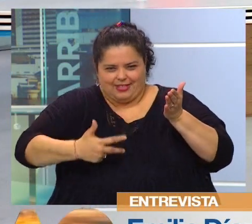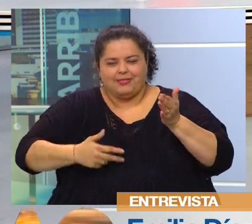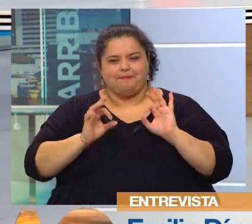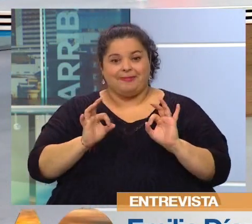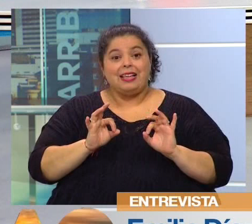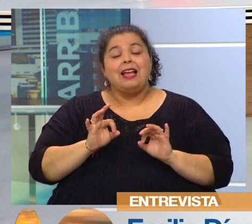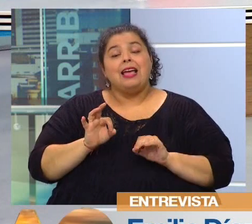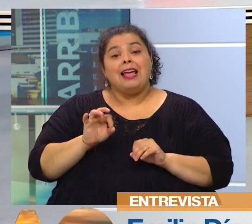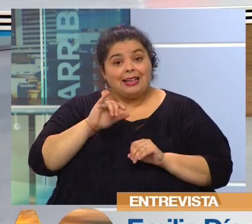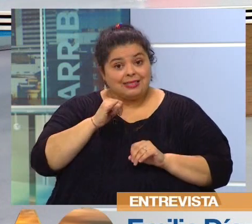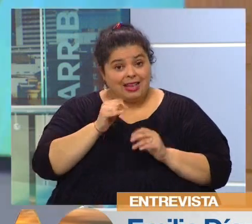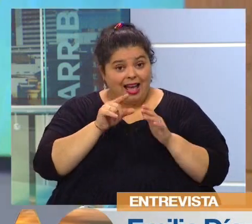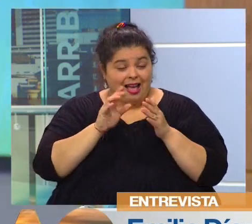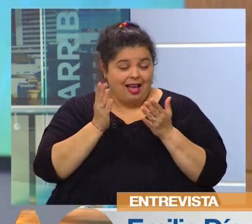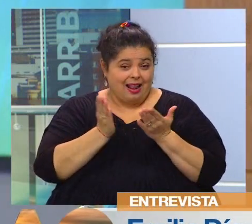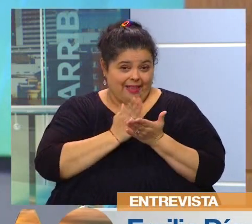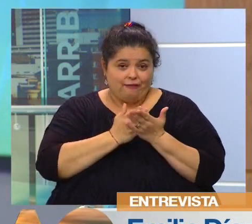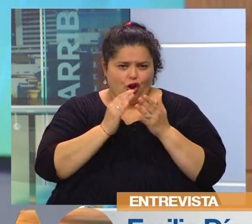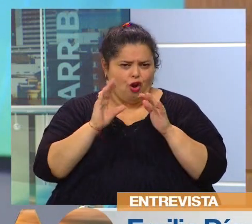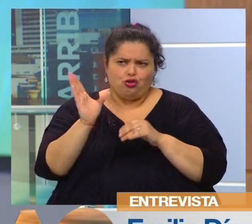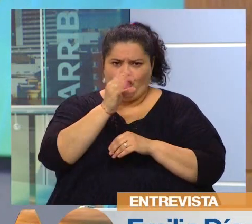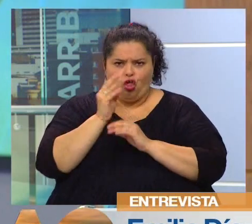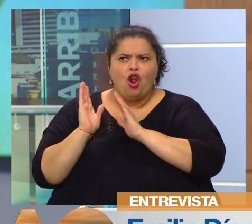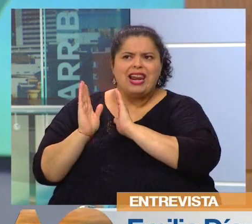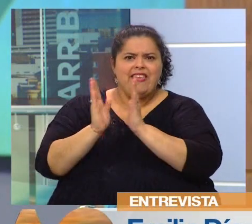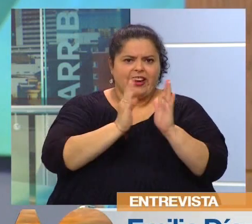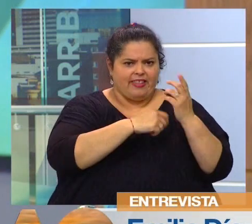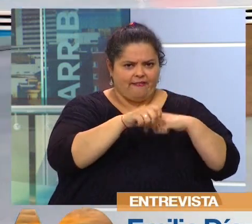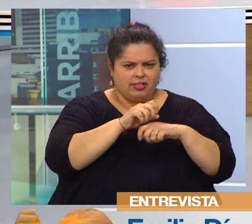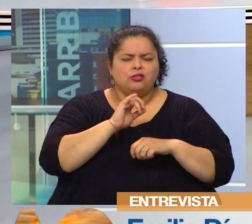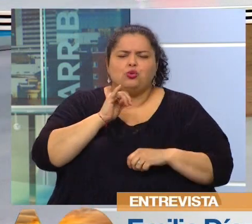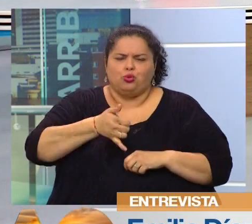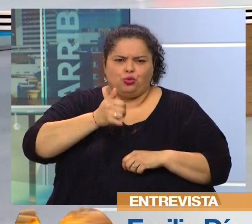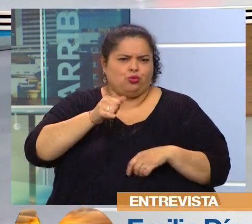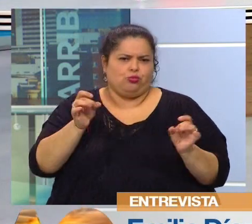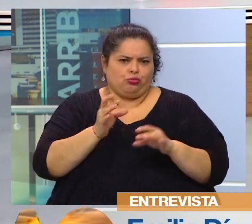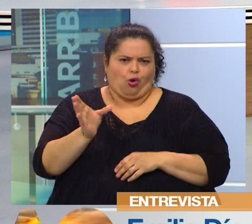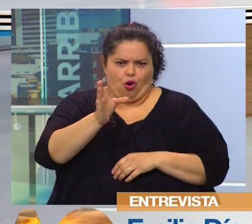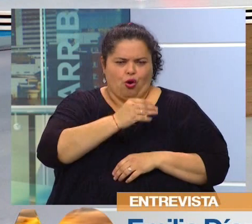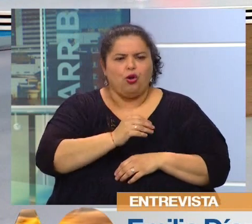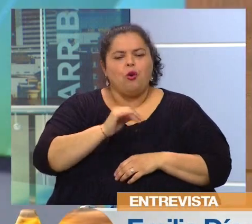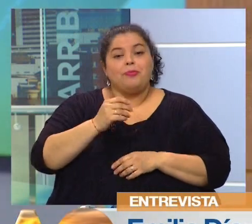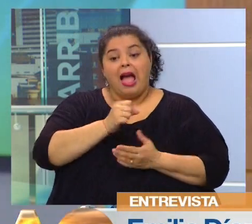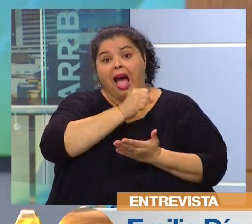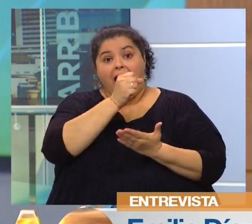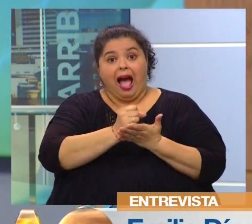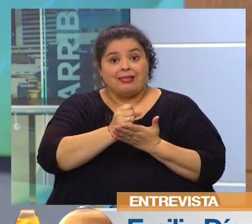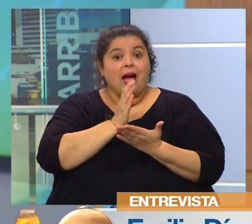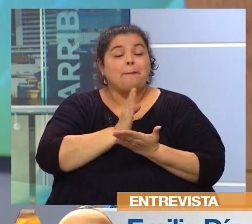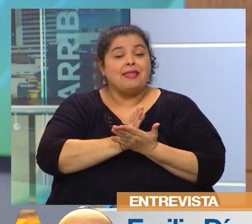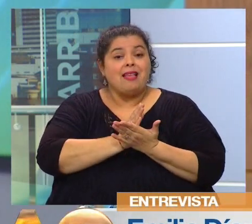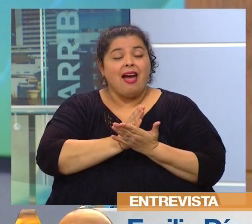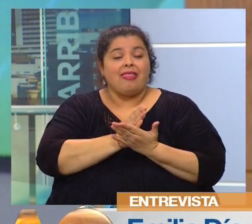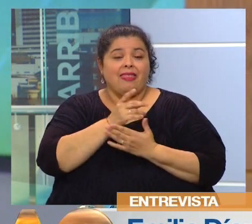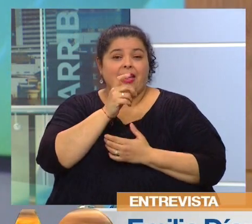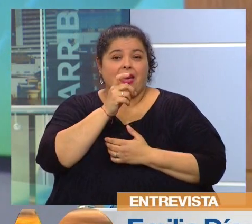las librerías del país? Están todas las librerías del país. Fueron los libros más vendidos en marzo de este año. Sí, hasta mitad de año fue el